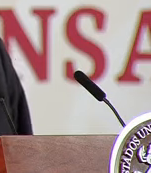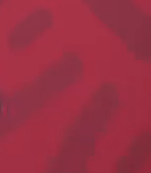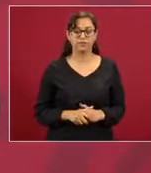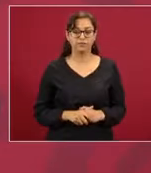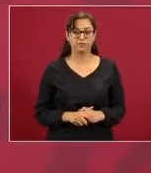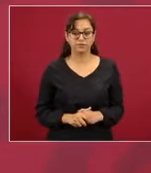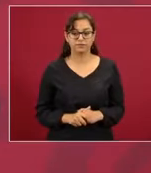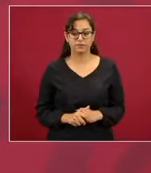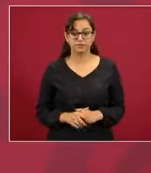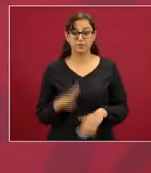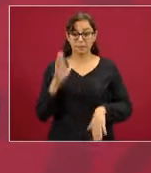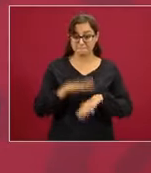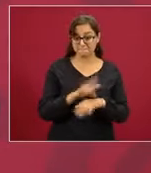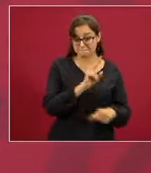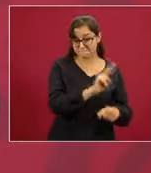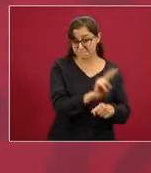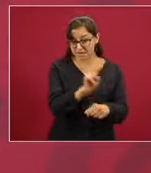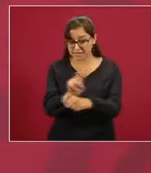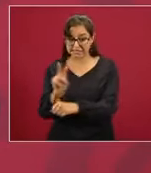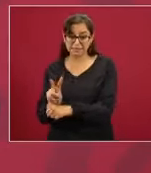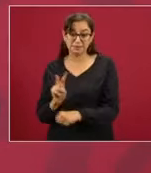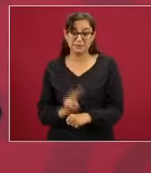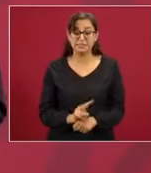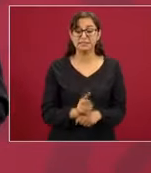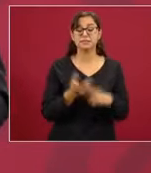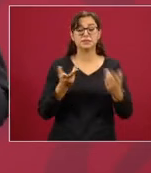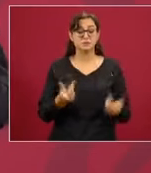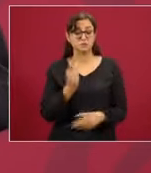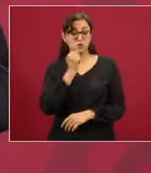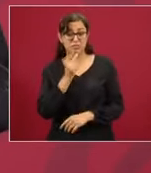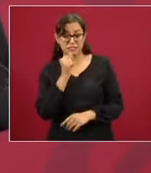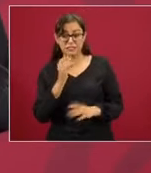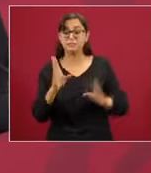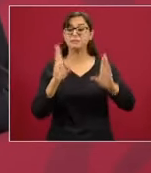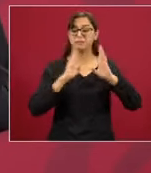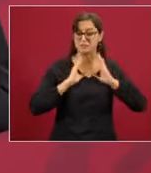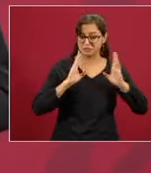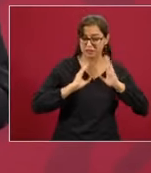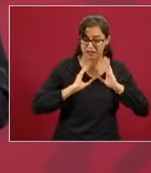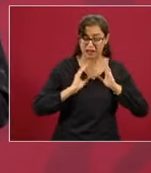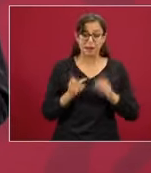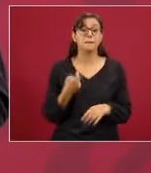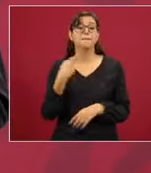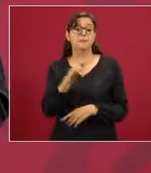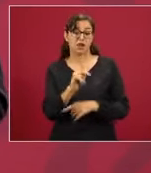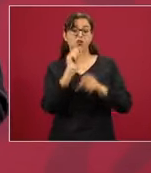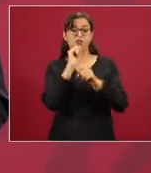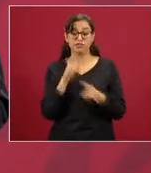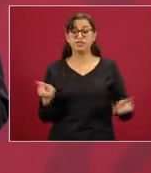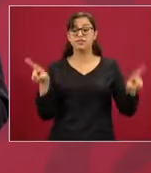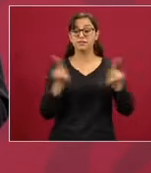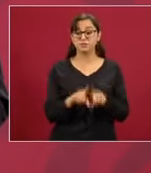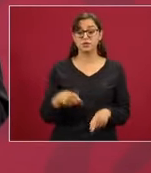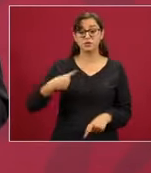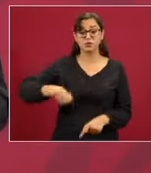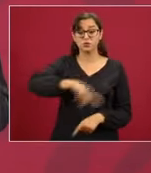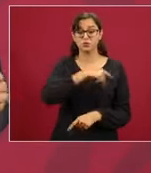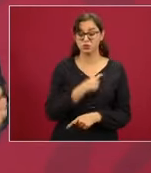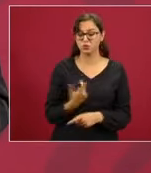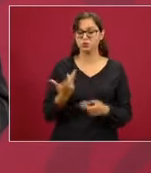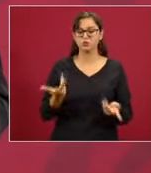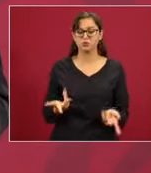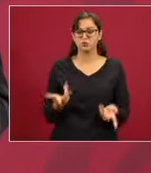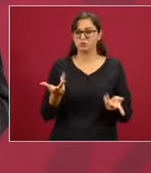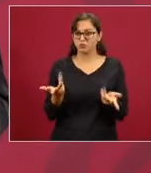o militares. Estamos haciendo, reforzando los